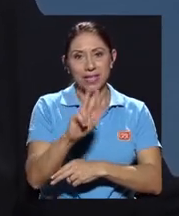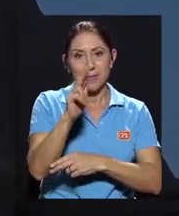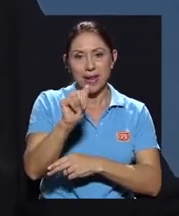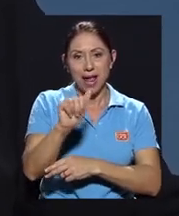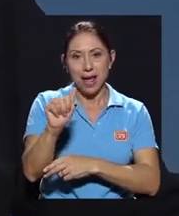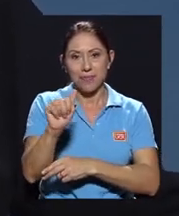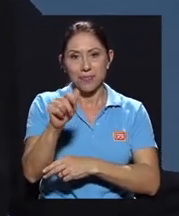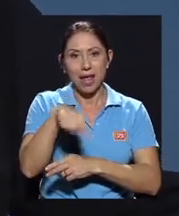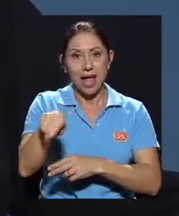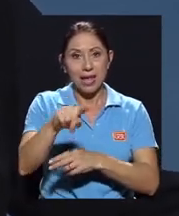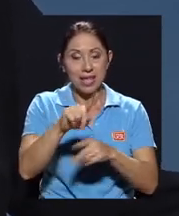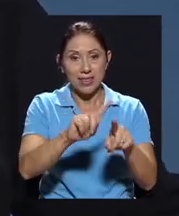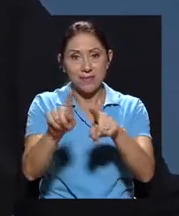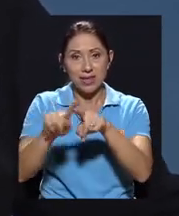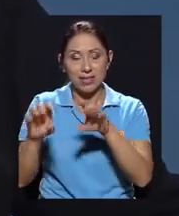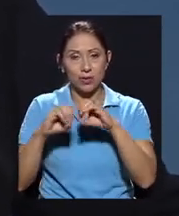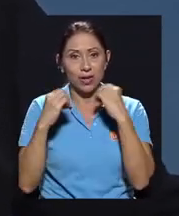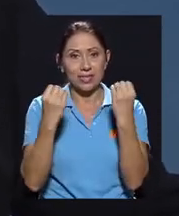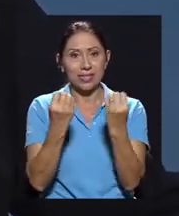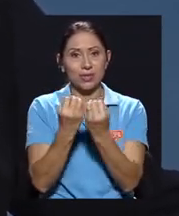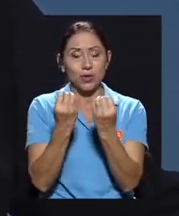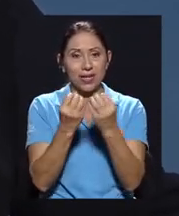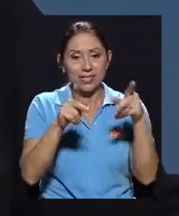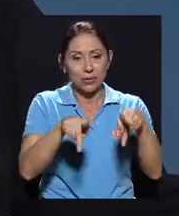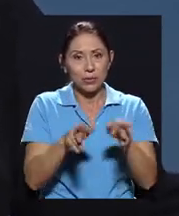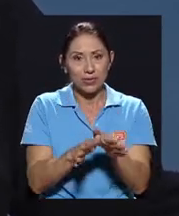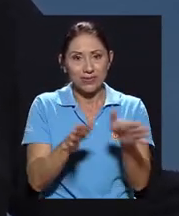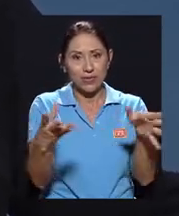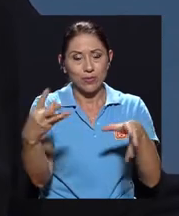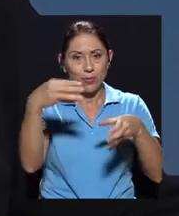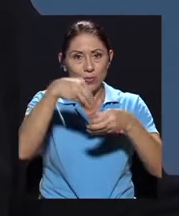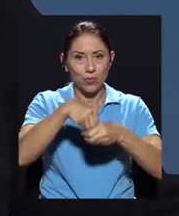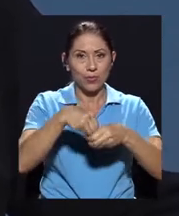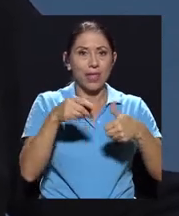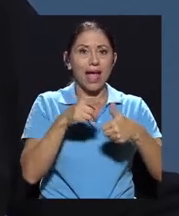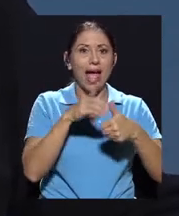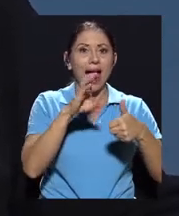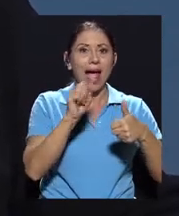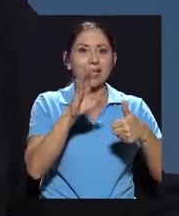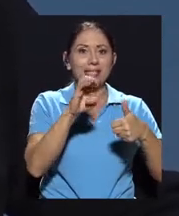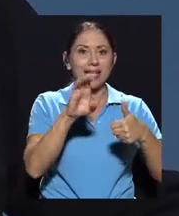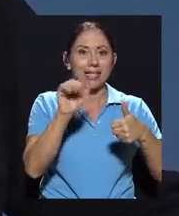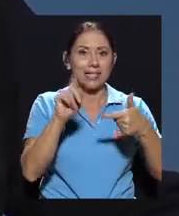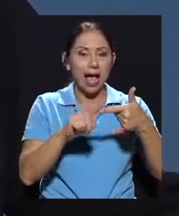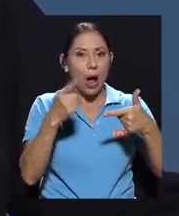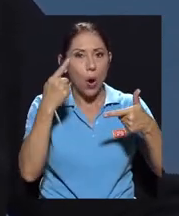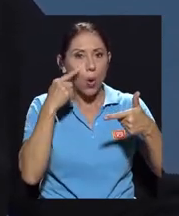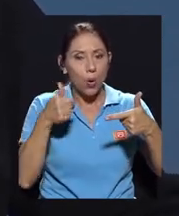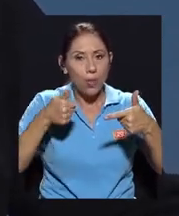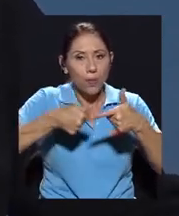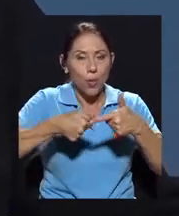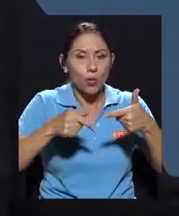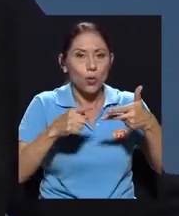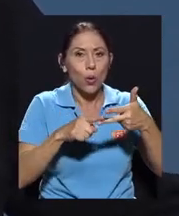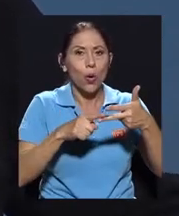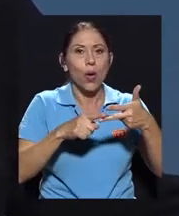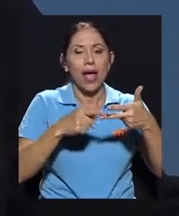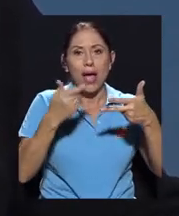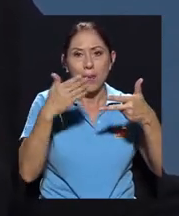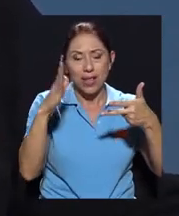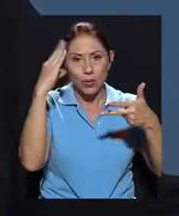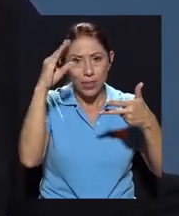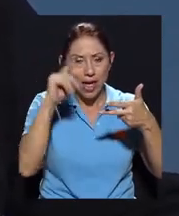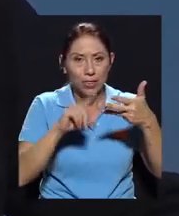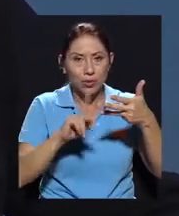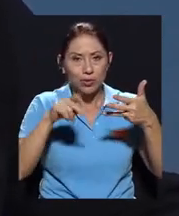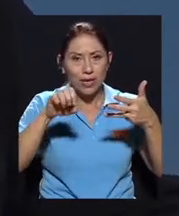organizaciones de la sociedad civil, en donde está Accesa, Ojo al Voto, Abriendo Datos, IPLEX, en donde llevamos a la